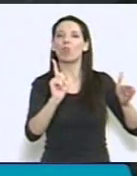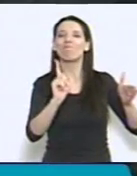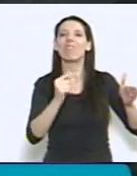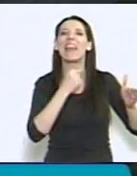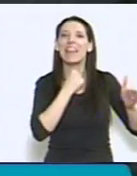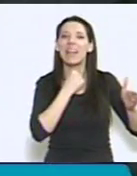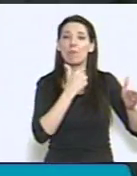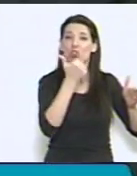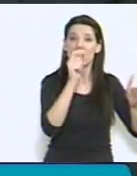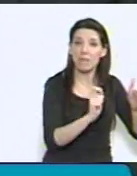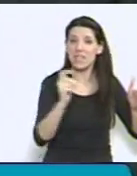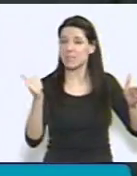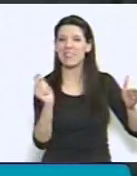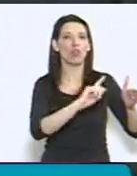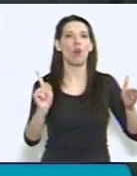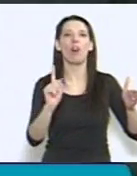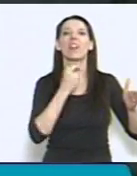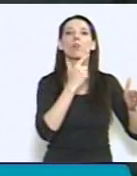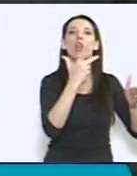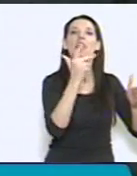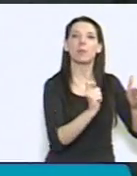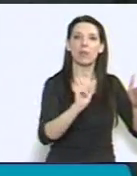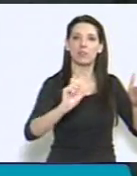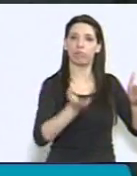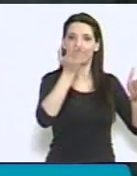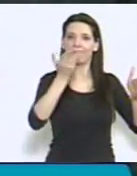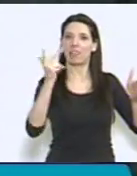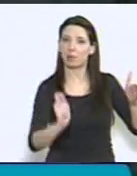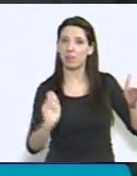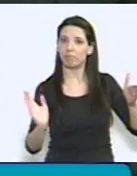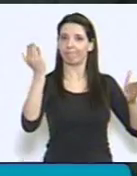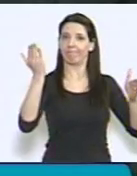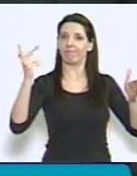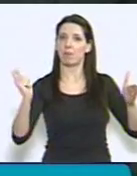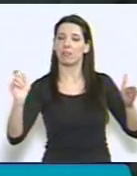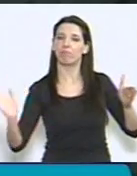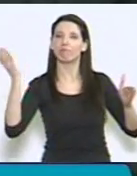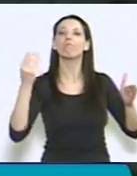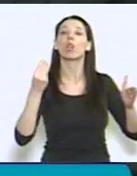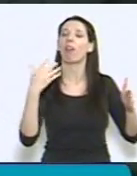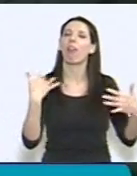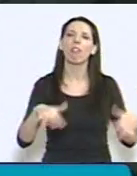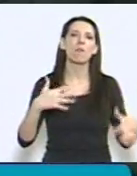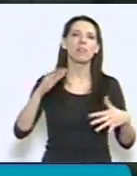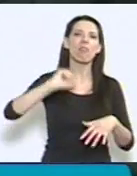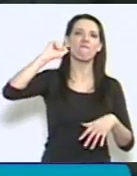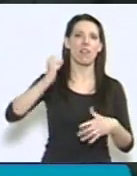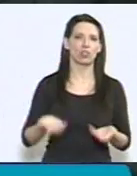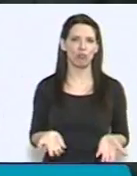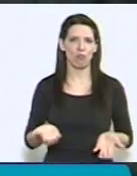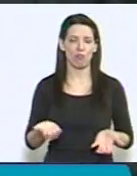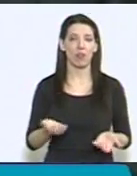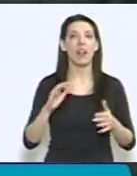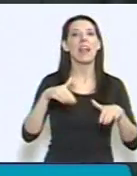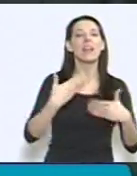de semestral, como un mayor reaseguro ante la inflación, determinando su importe a